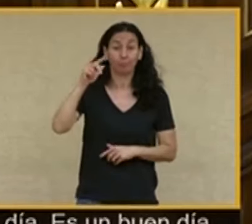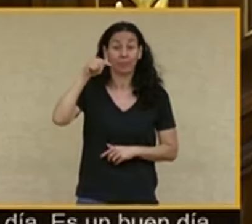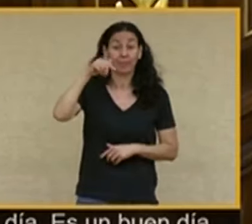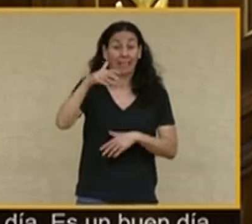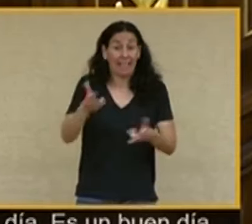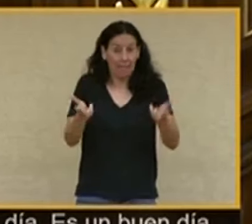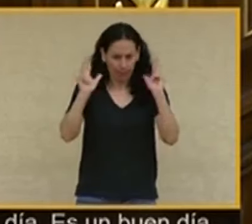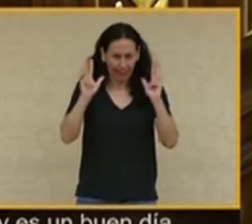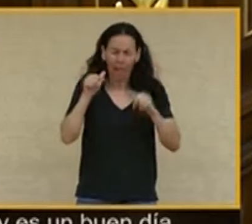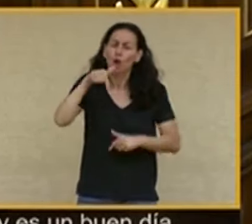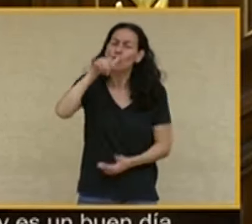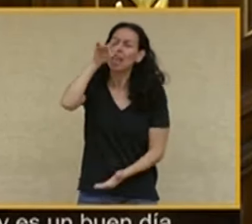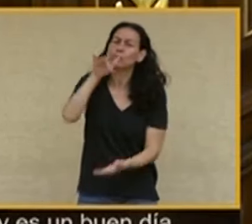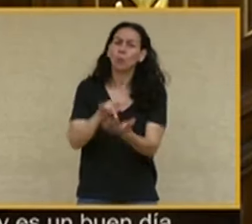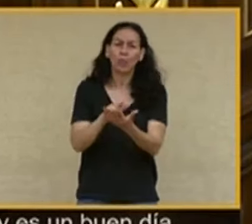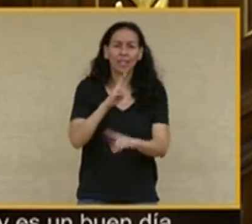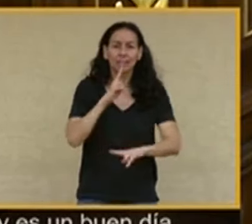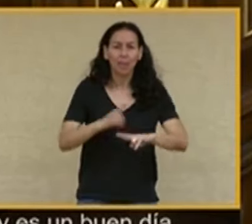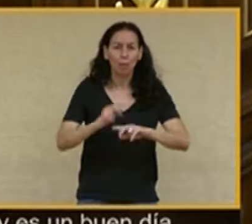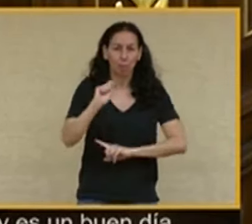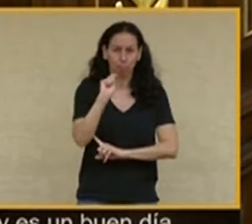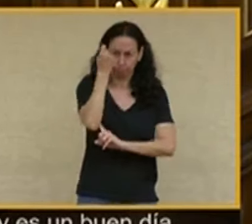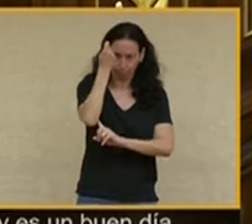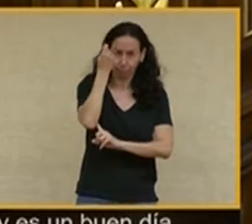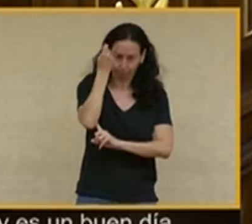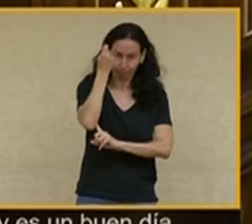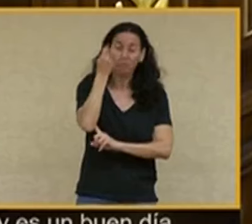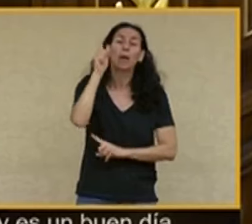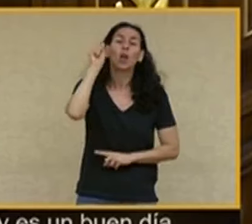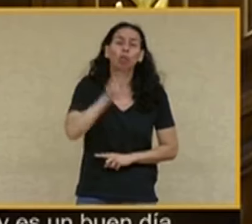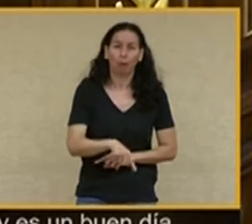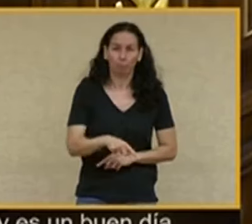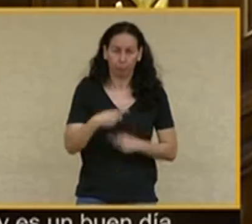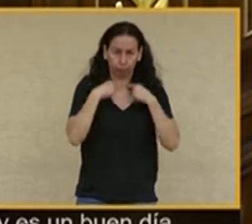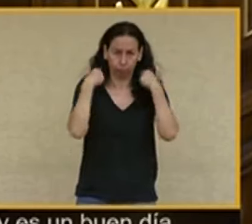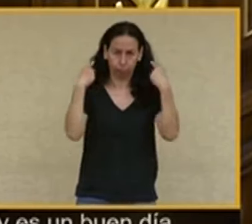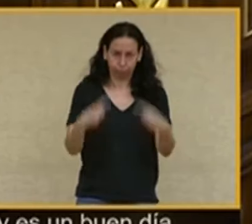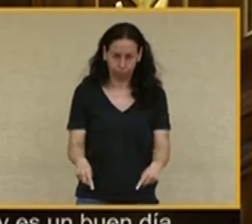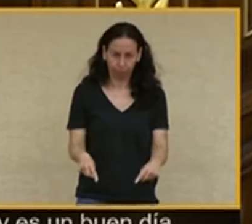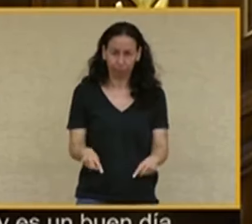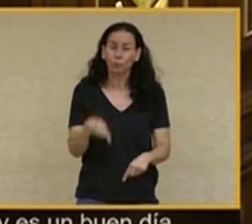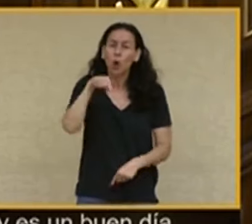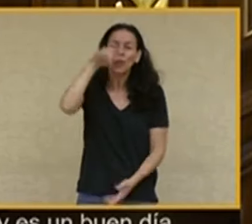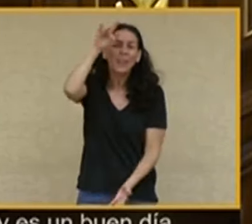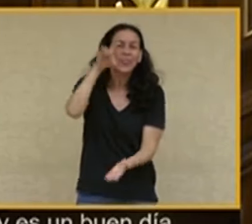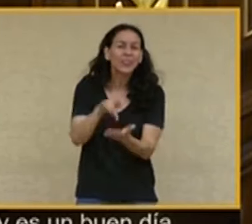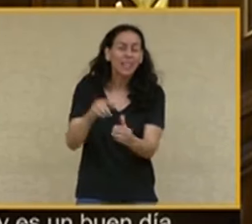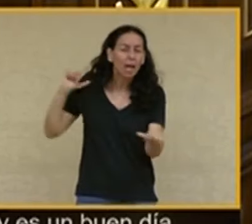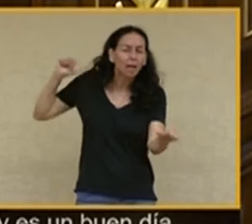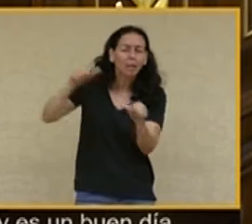libertad. Es un día de victoria, pero también de derrota. Hoy es un día histórico,